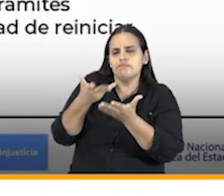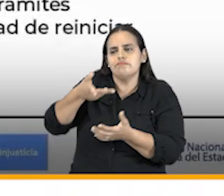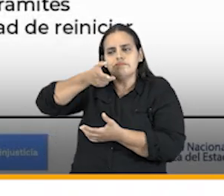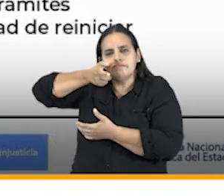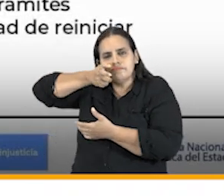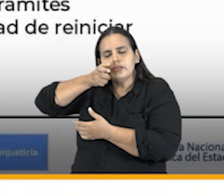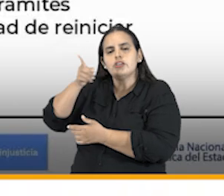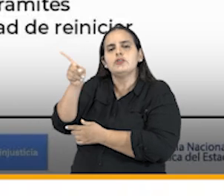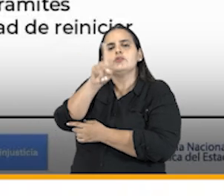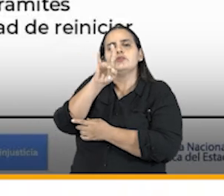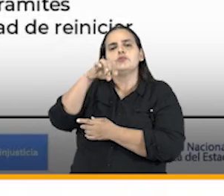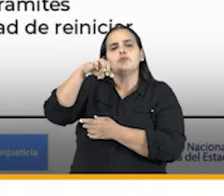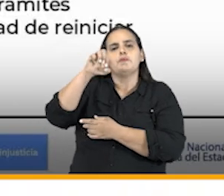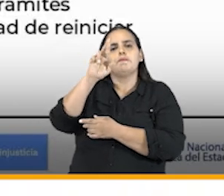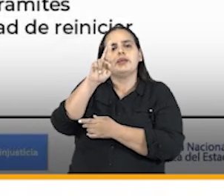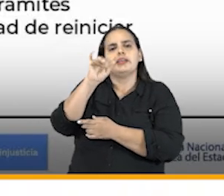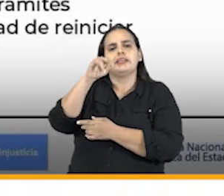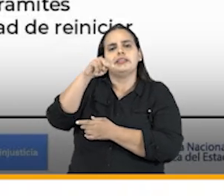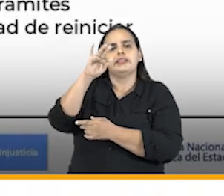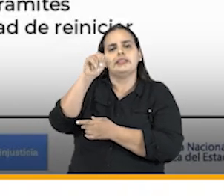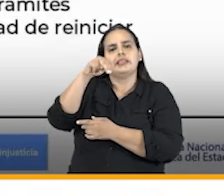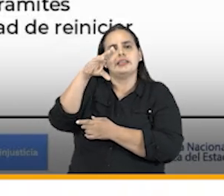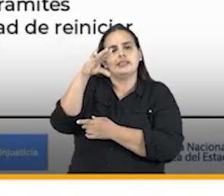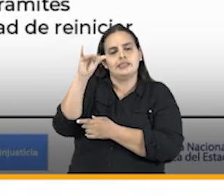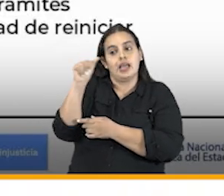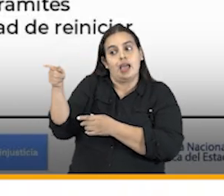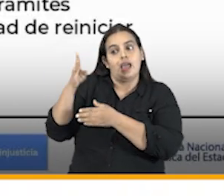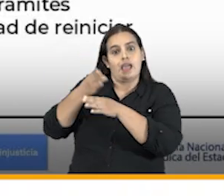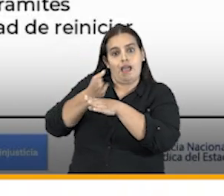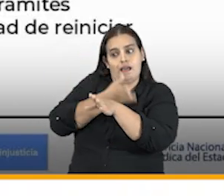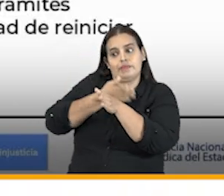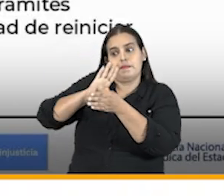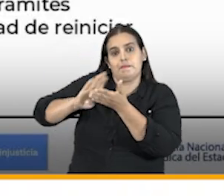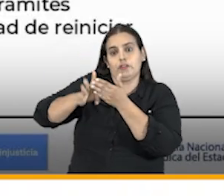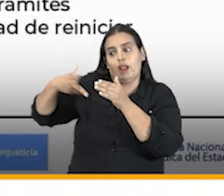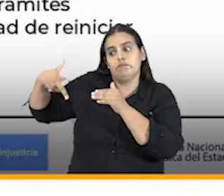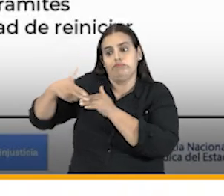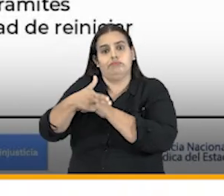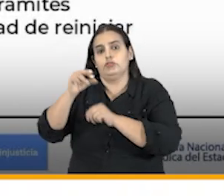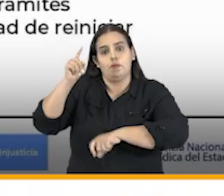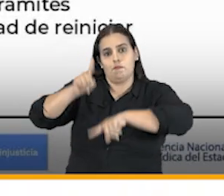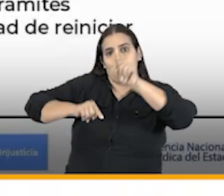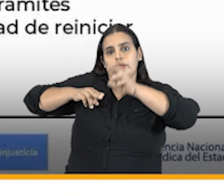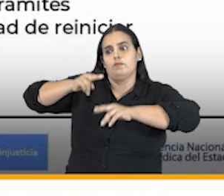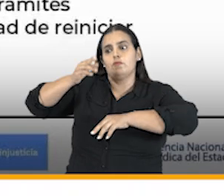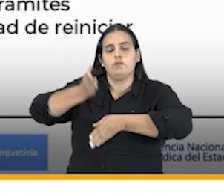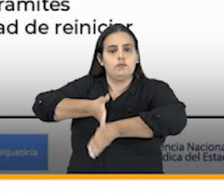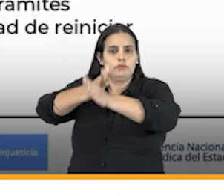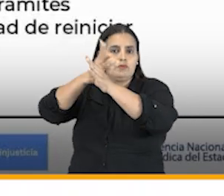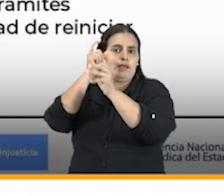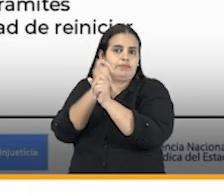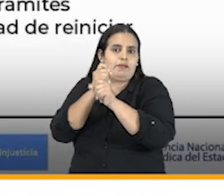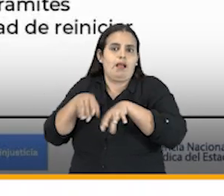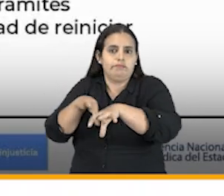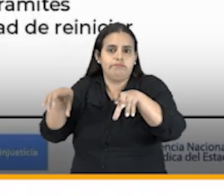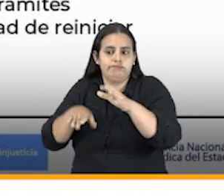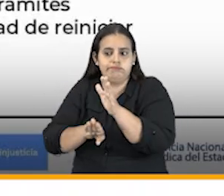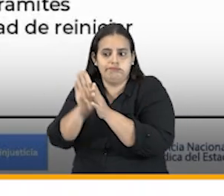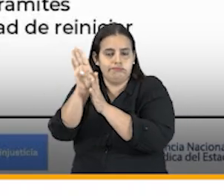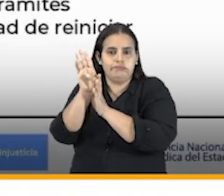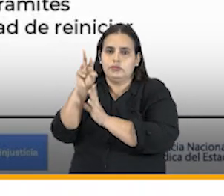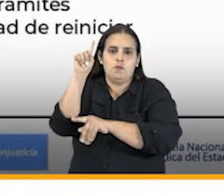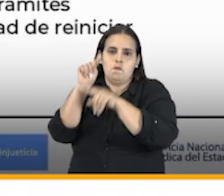superintendencia le había quitado el permiso de funcionamiento les había quitado la posibilidad de seguir